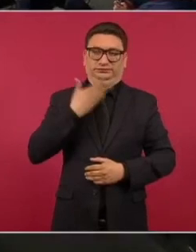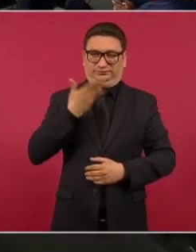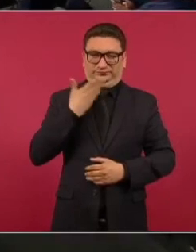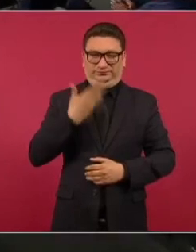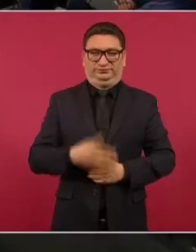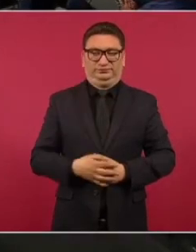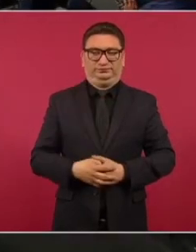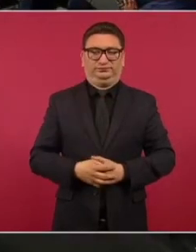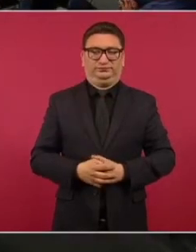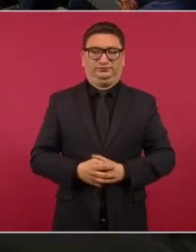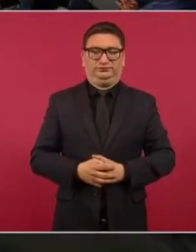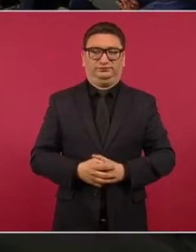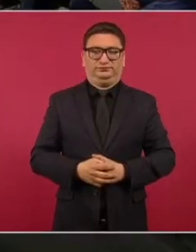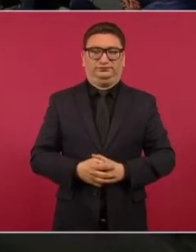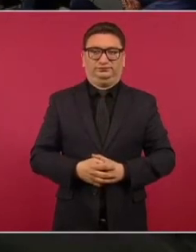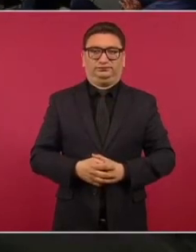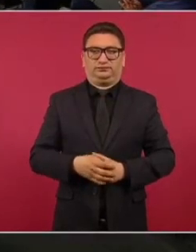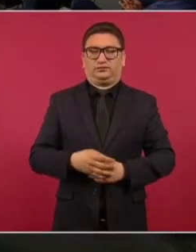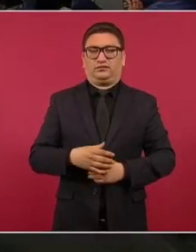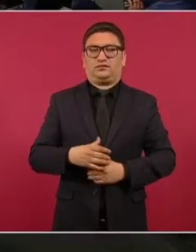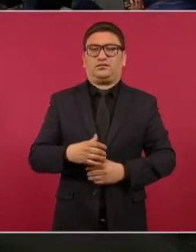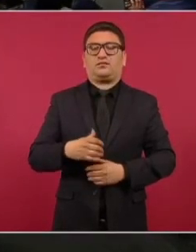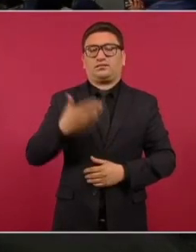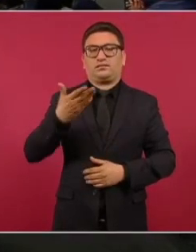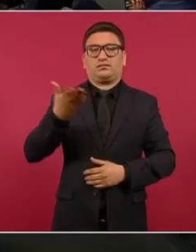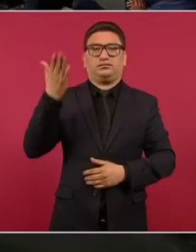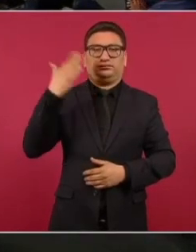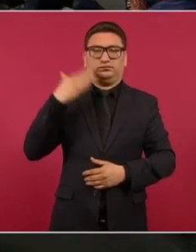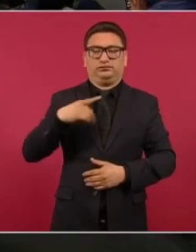del régimen anterior.